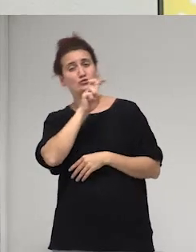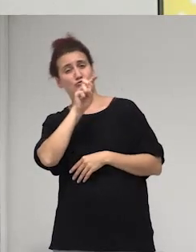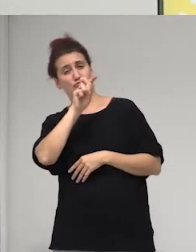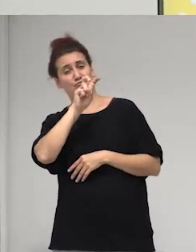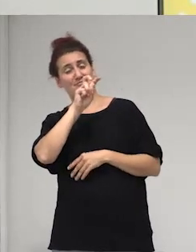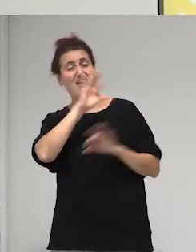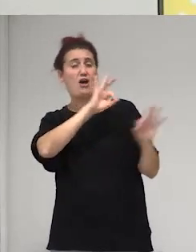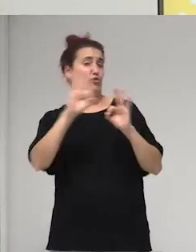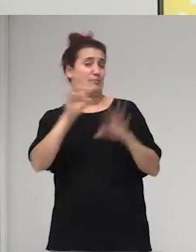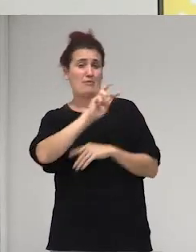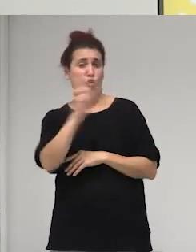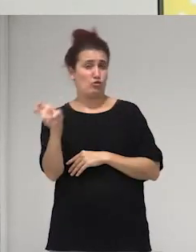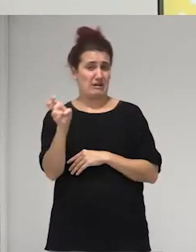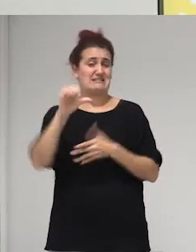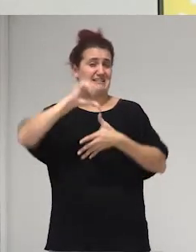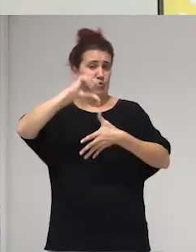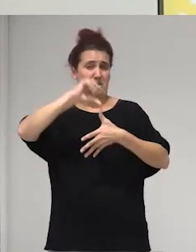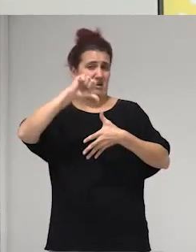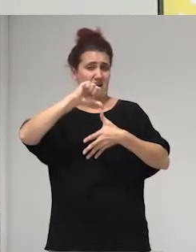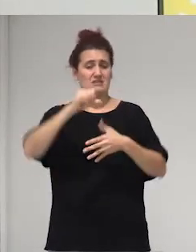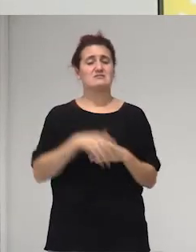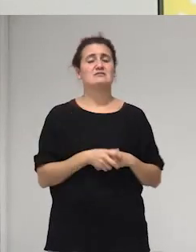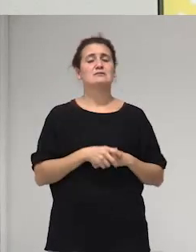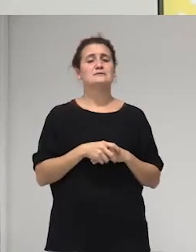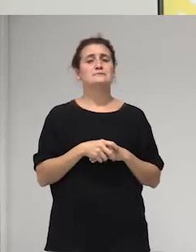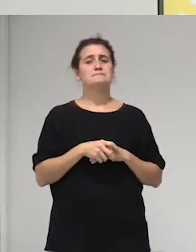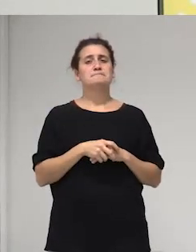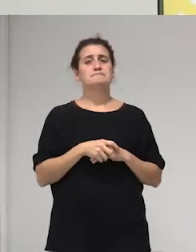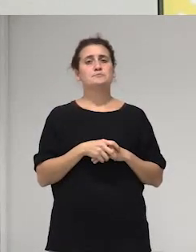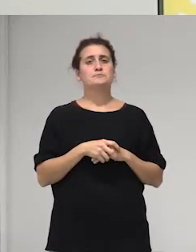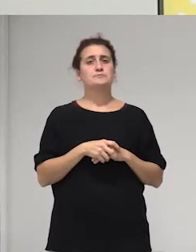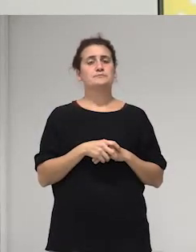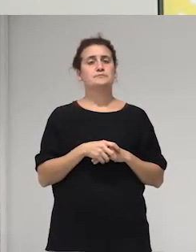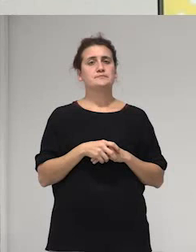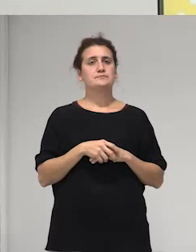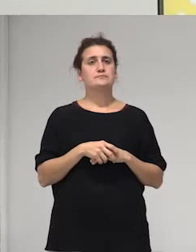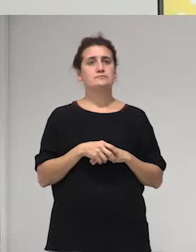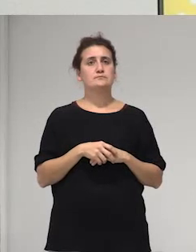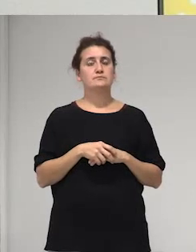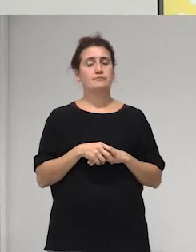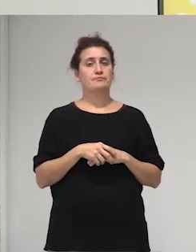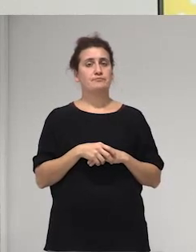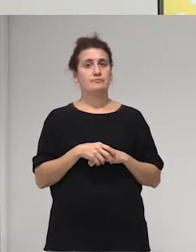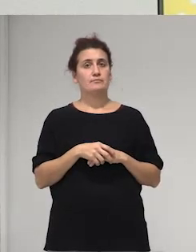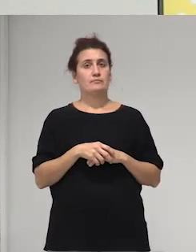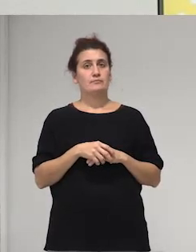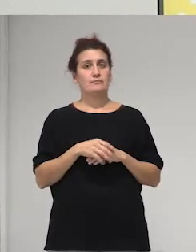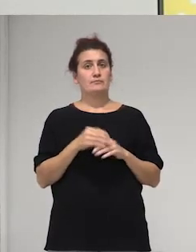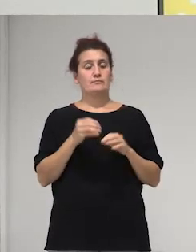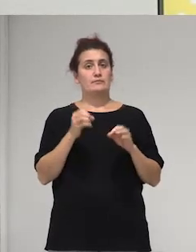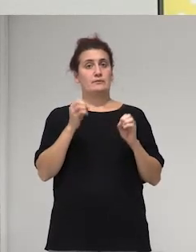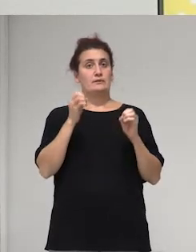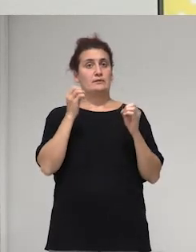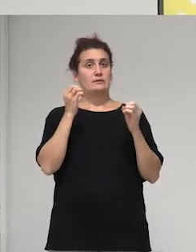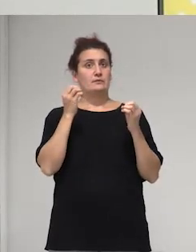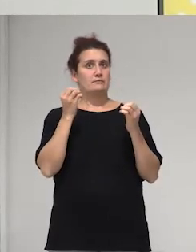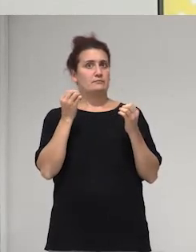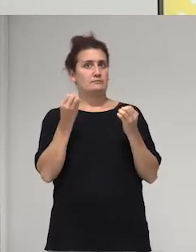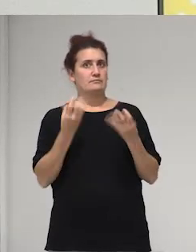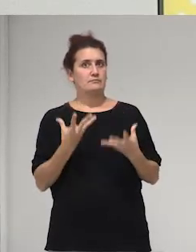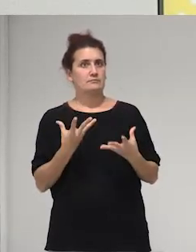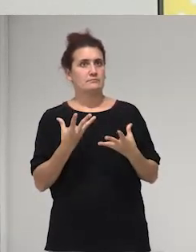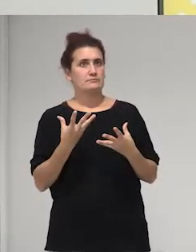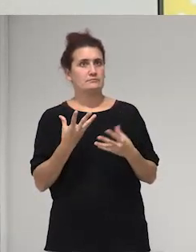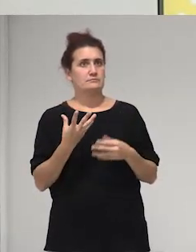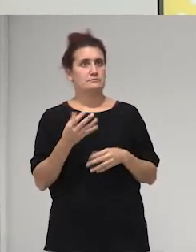personas trans y creo que bueno las tanto trans como la red trans tenemos